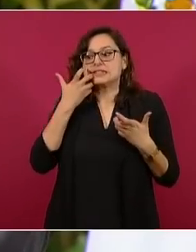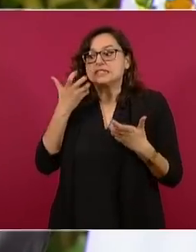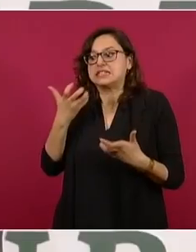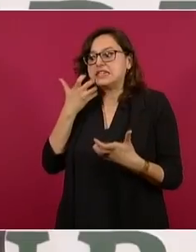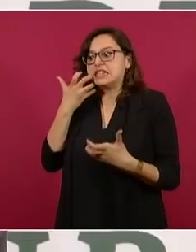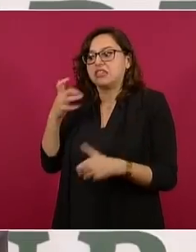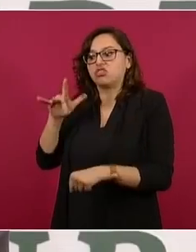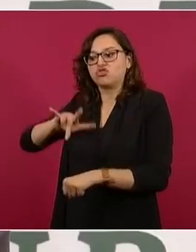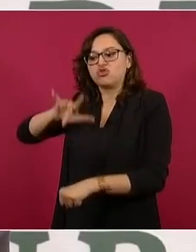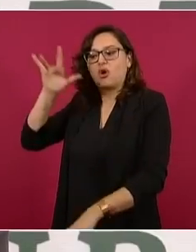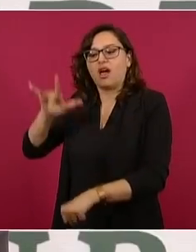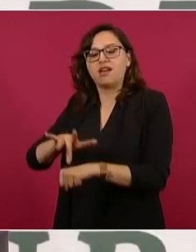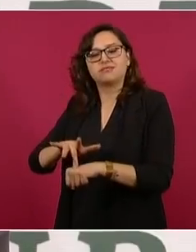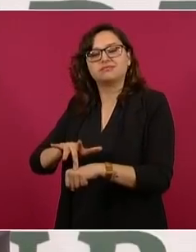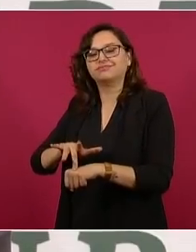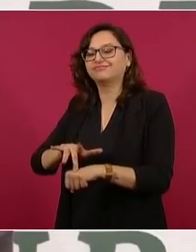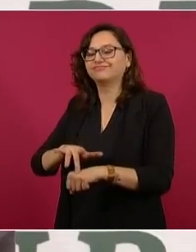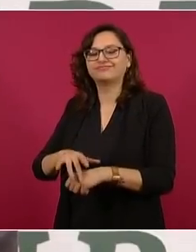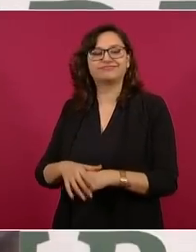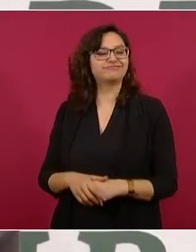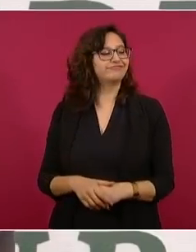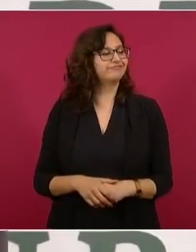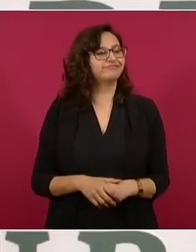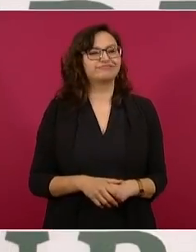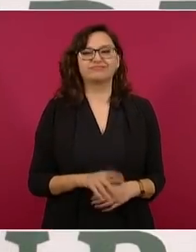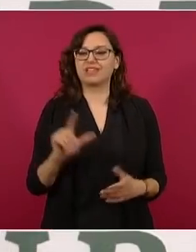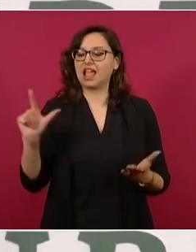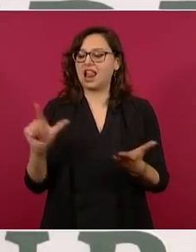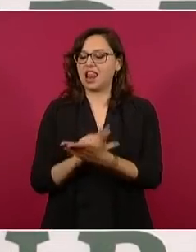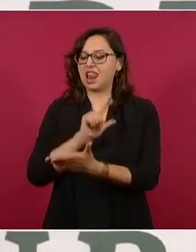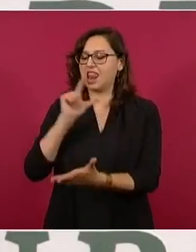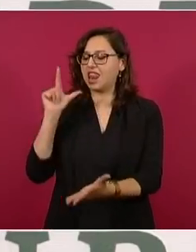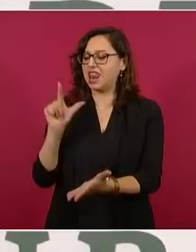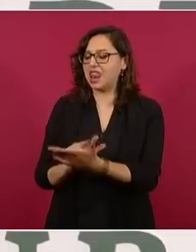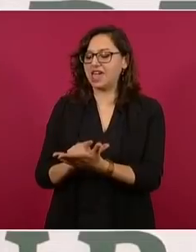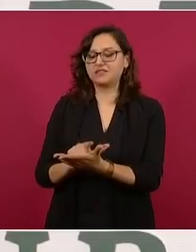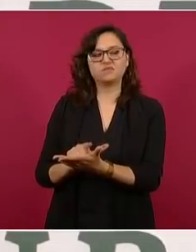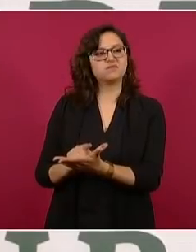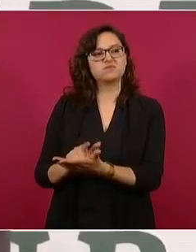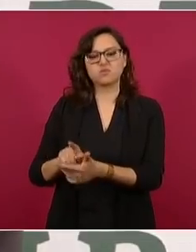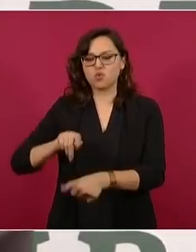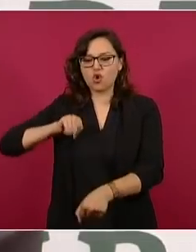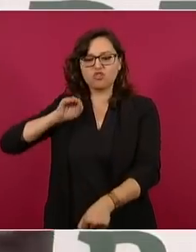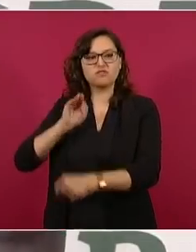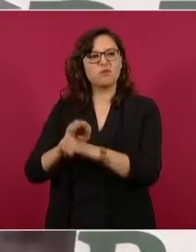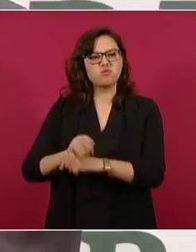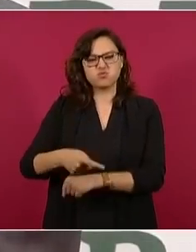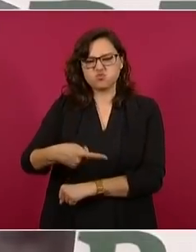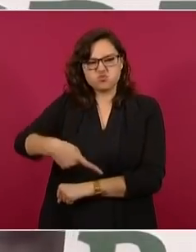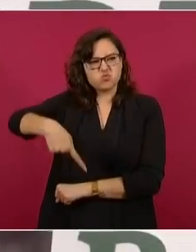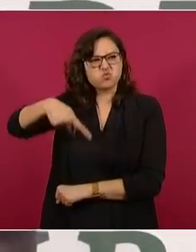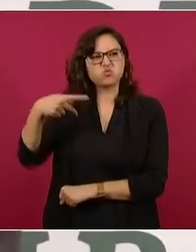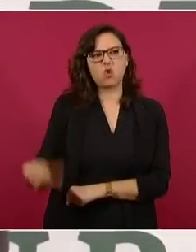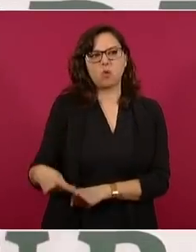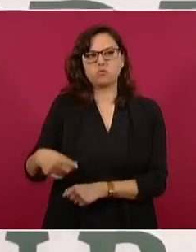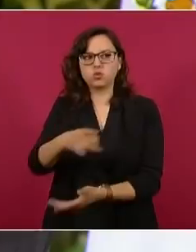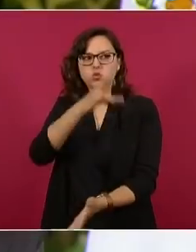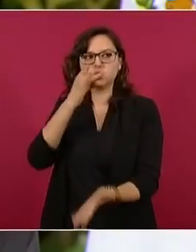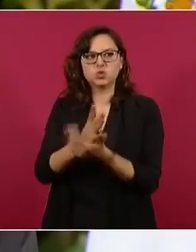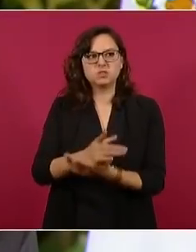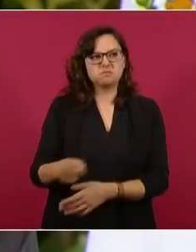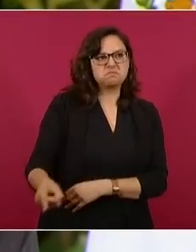podrá mediante esa reforma ser explotado por el Estado mexicano y quedará así